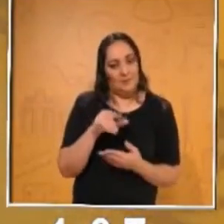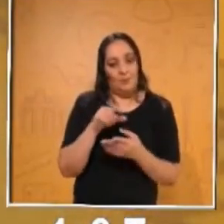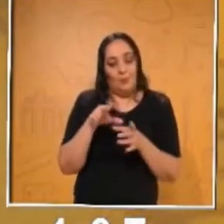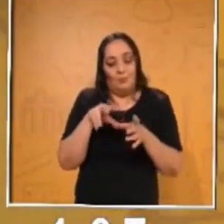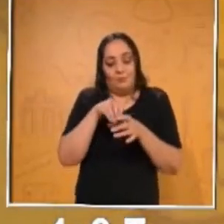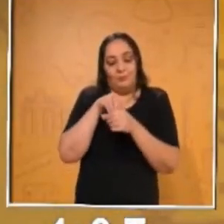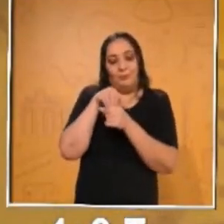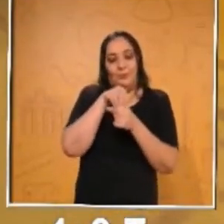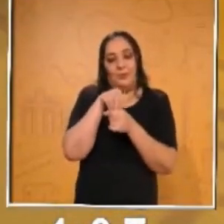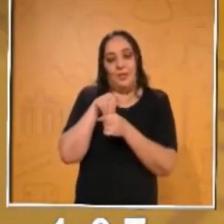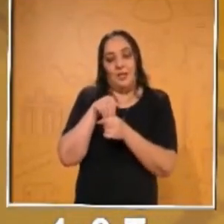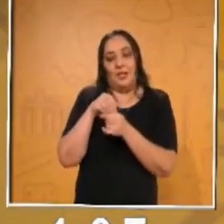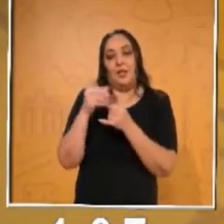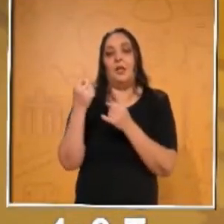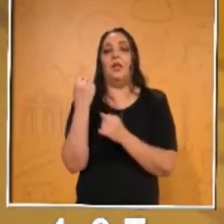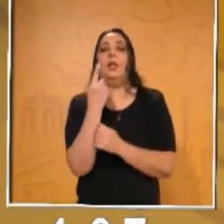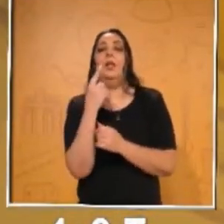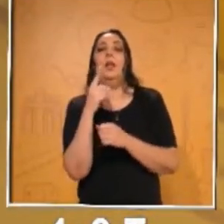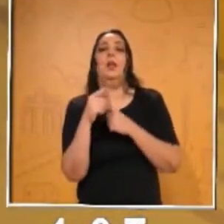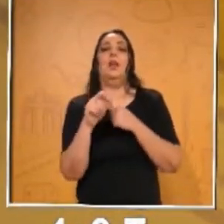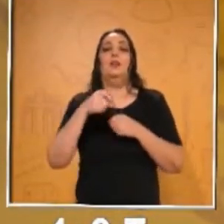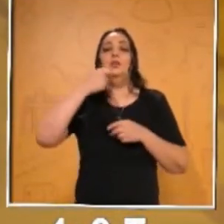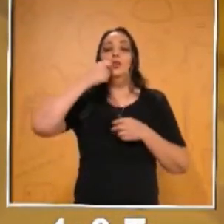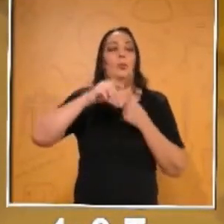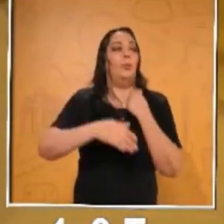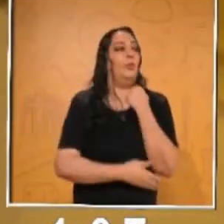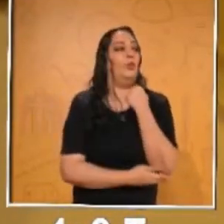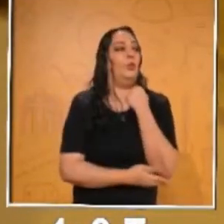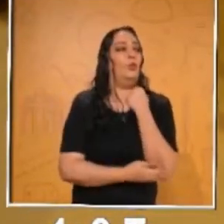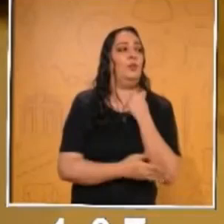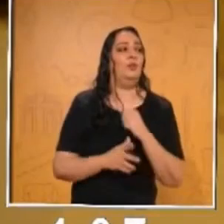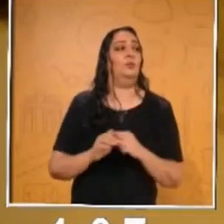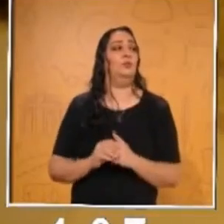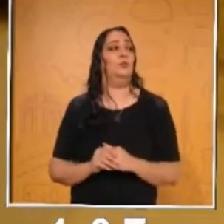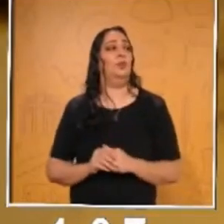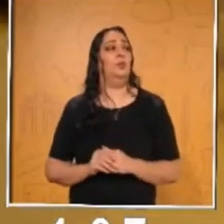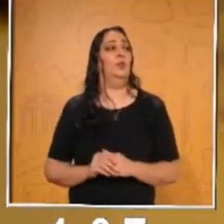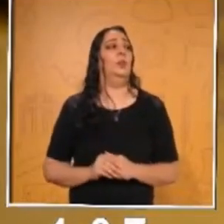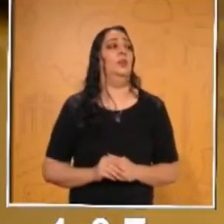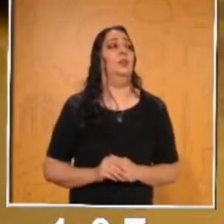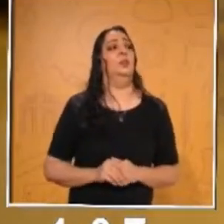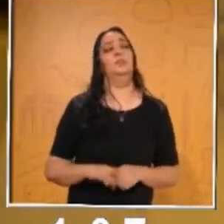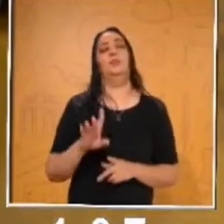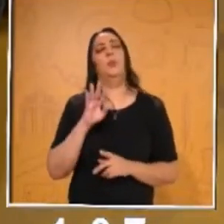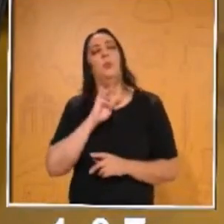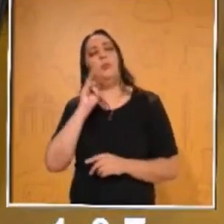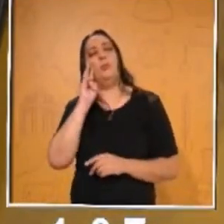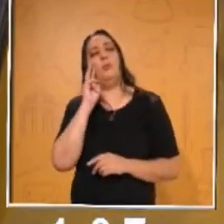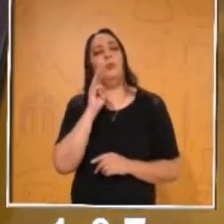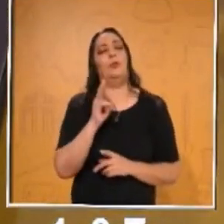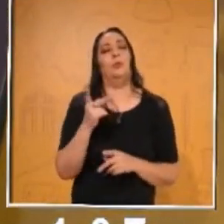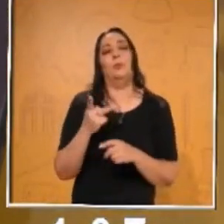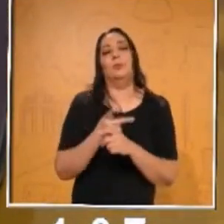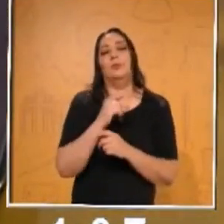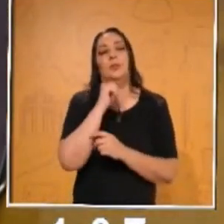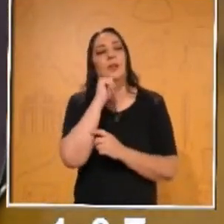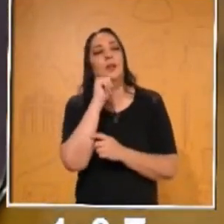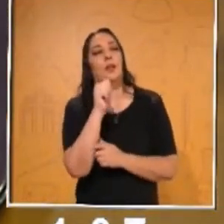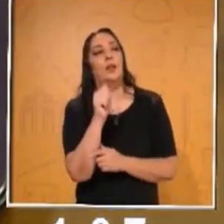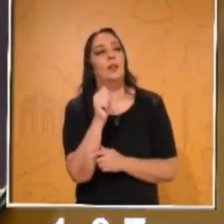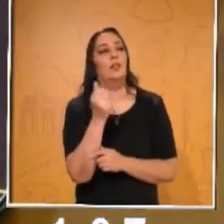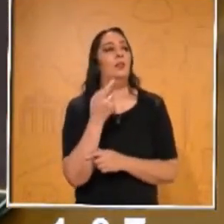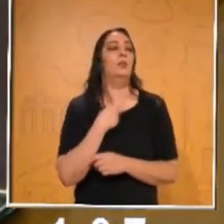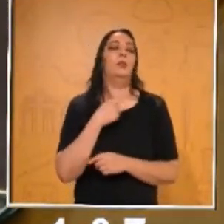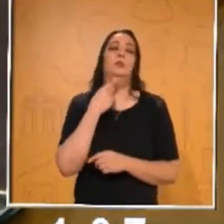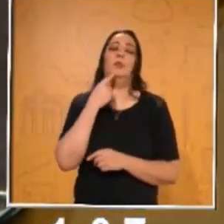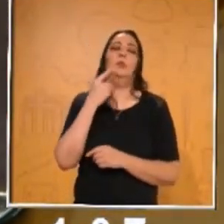los... Ahí no se puede alcanzar a distinguir. No se alcanza a ver. Pero no pasa nada. Aquí les estoy pasando